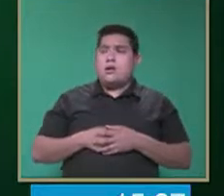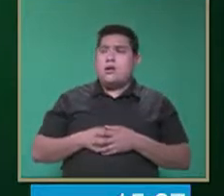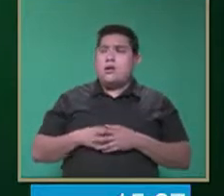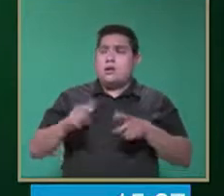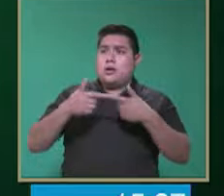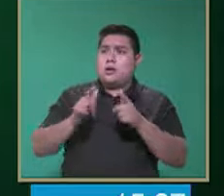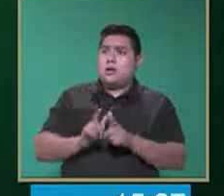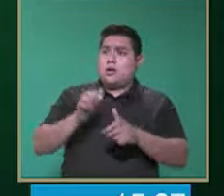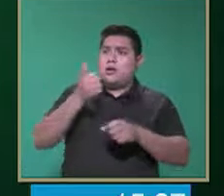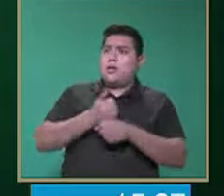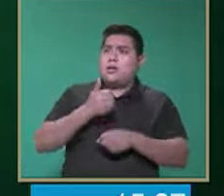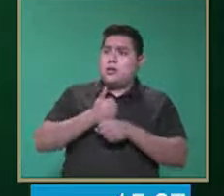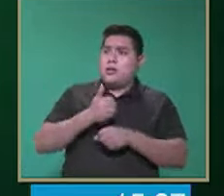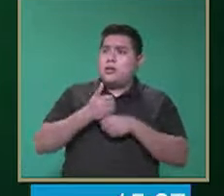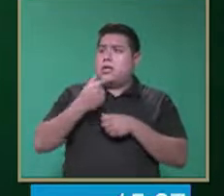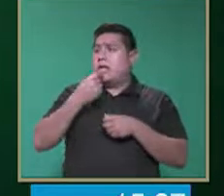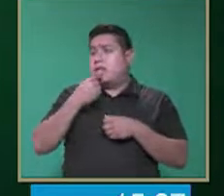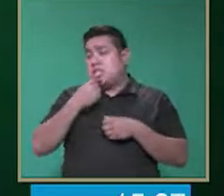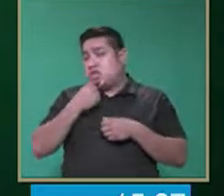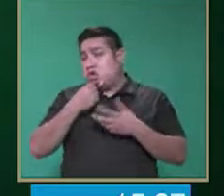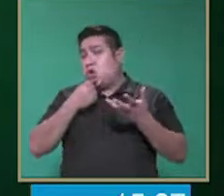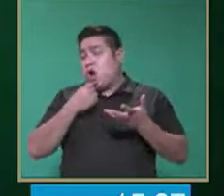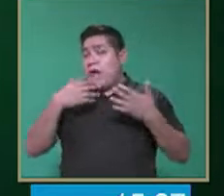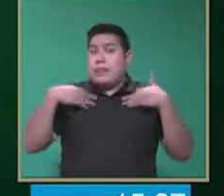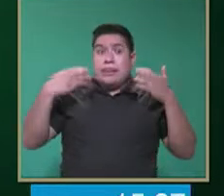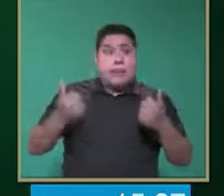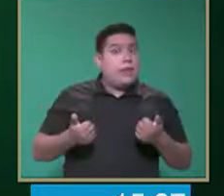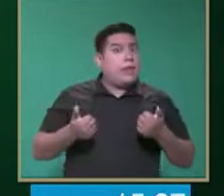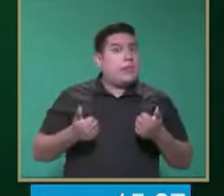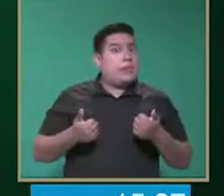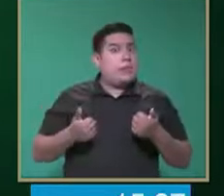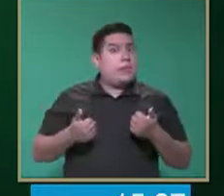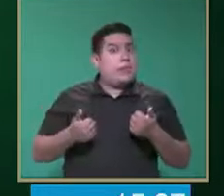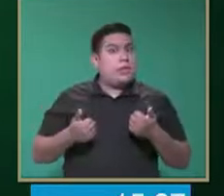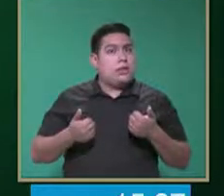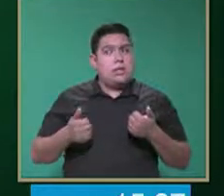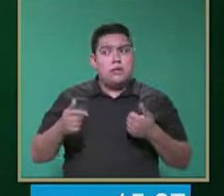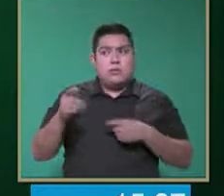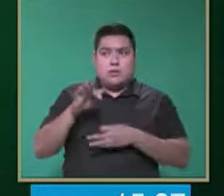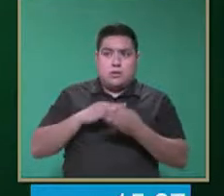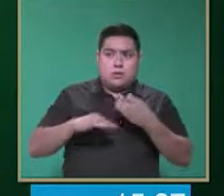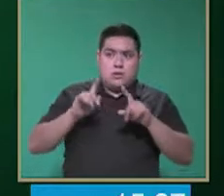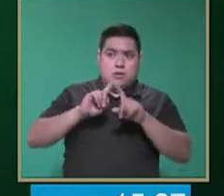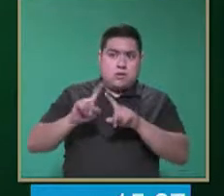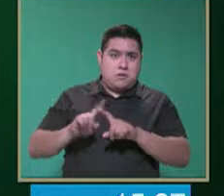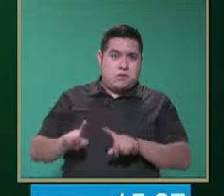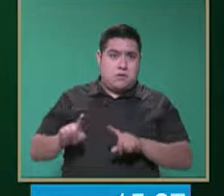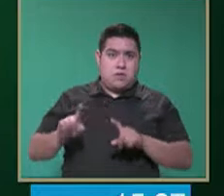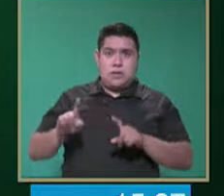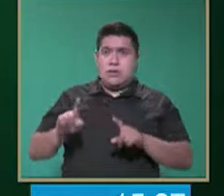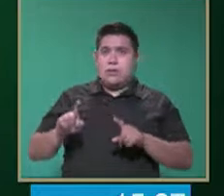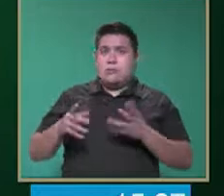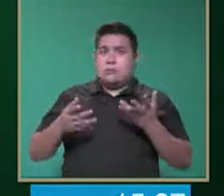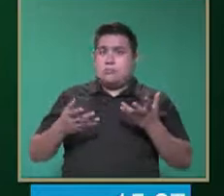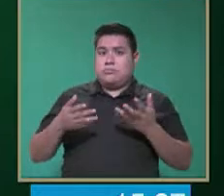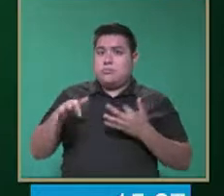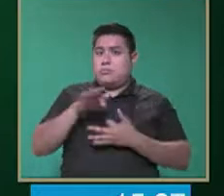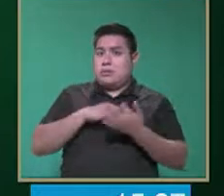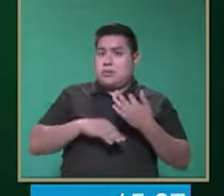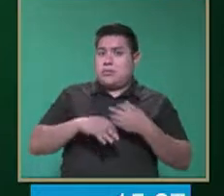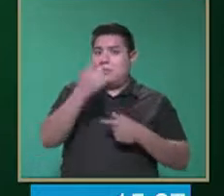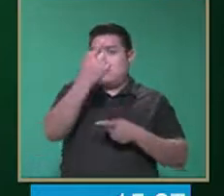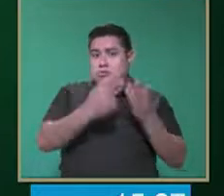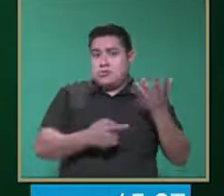primaria. Que el niño tenga comprensión sobre todo. Todas estas acciones precisamente